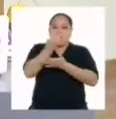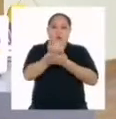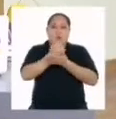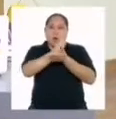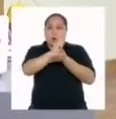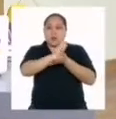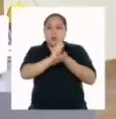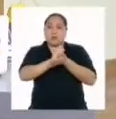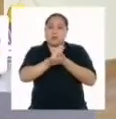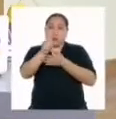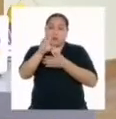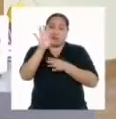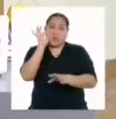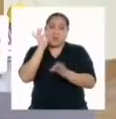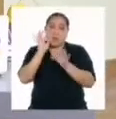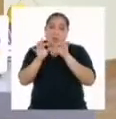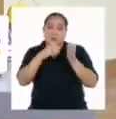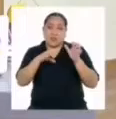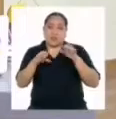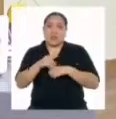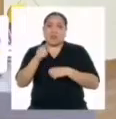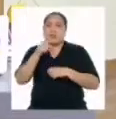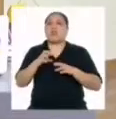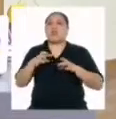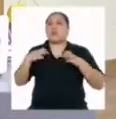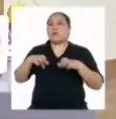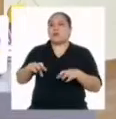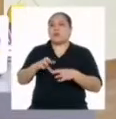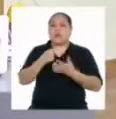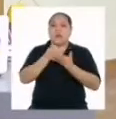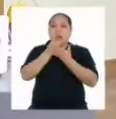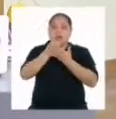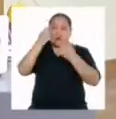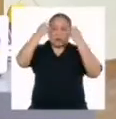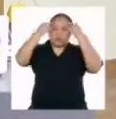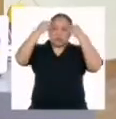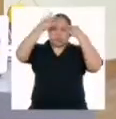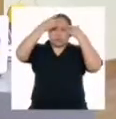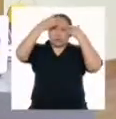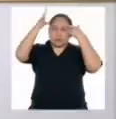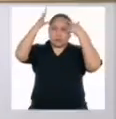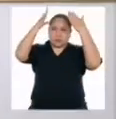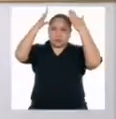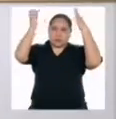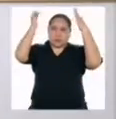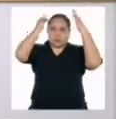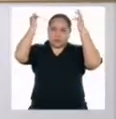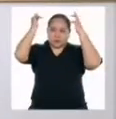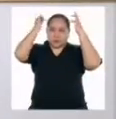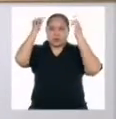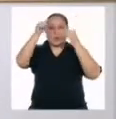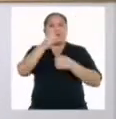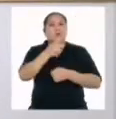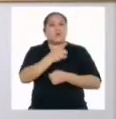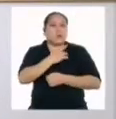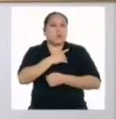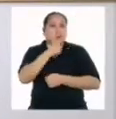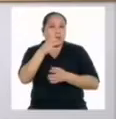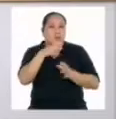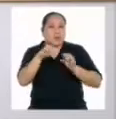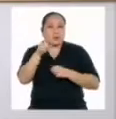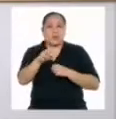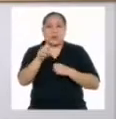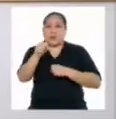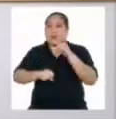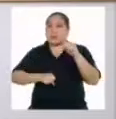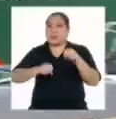dibujar, escribir o lo que elijamos hacer, nos permiten estimular diferentes dimensiones de nuestro ser. ¿Sientes que eso hace por